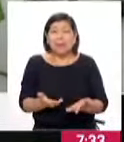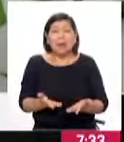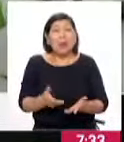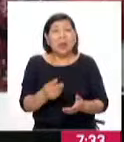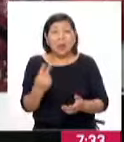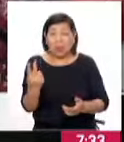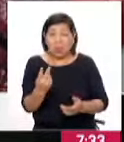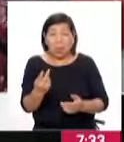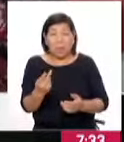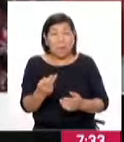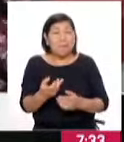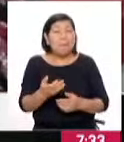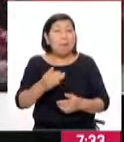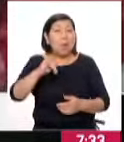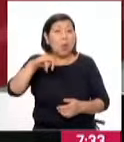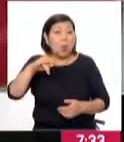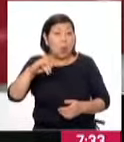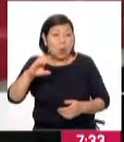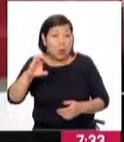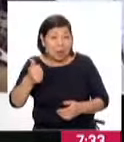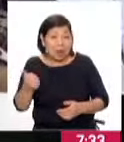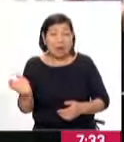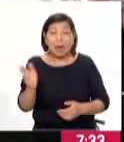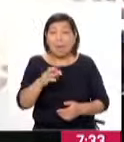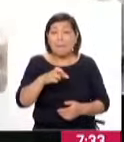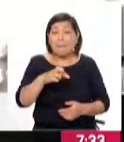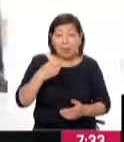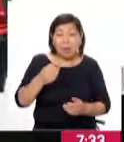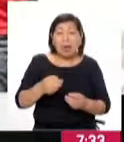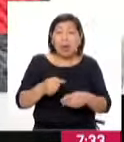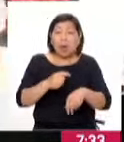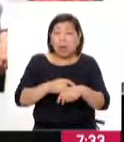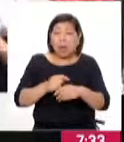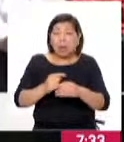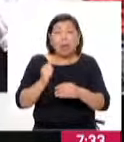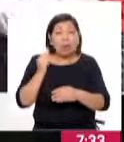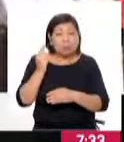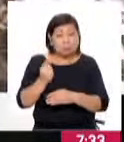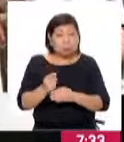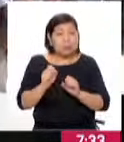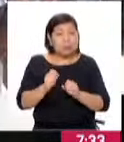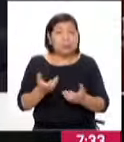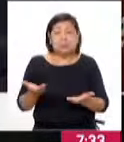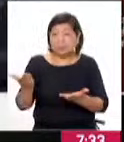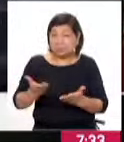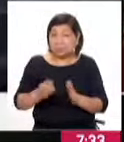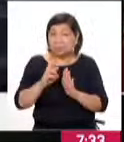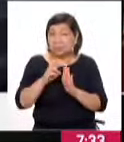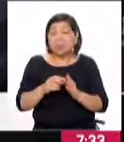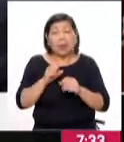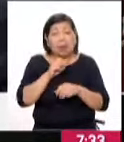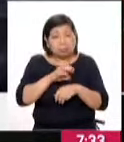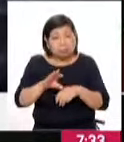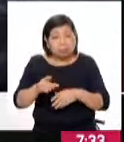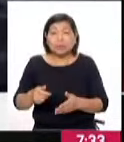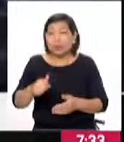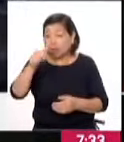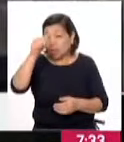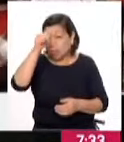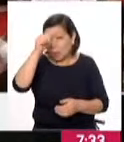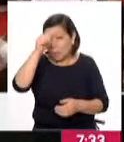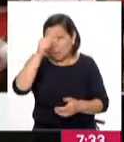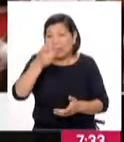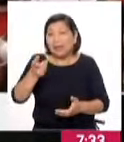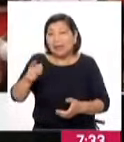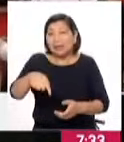y Juliaca, por lo mismo que hemos ampliado nuestros horarios de atención y así mismo venimos programando campañas dominicales en función